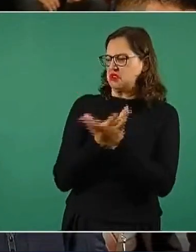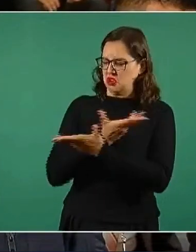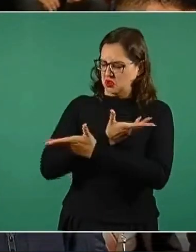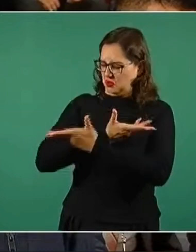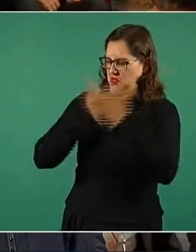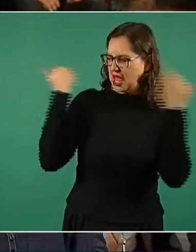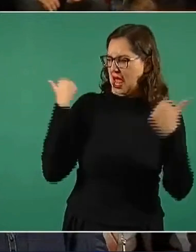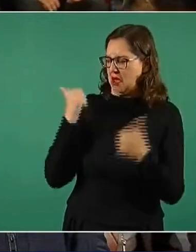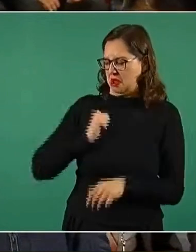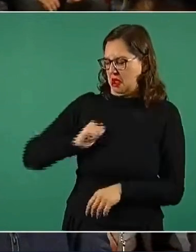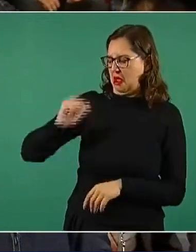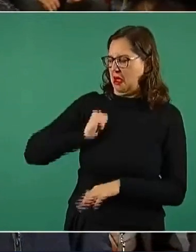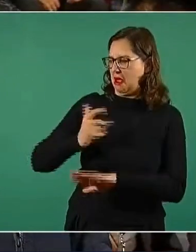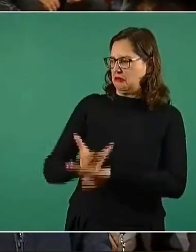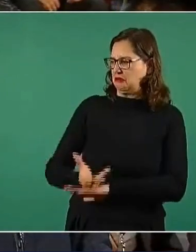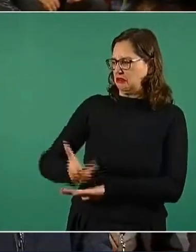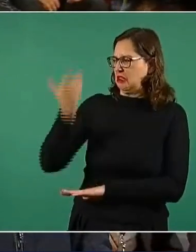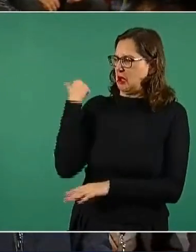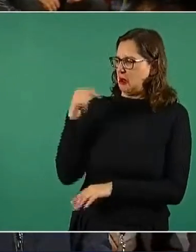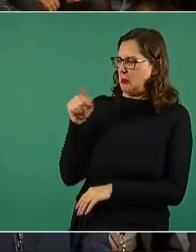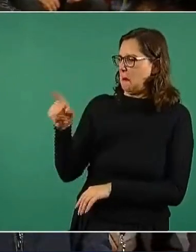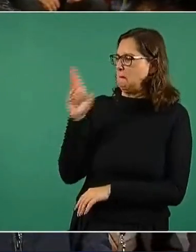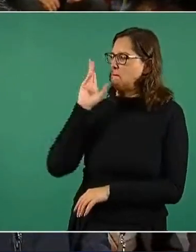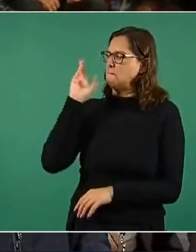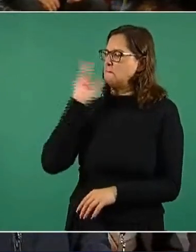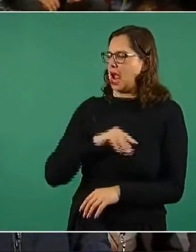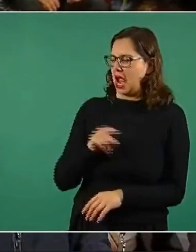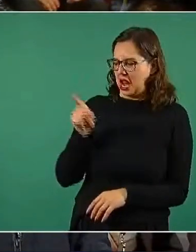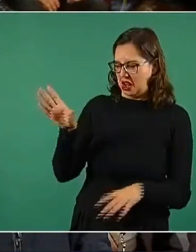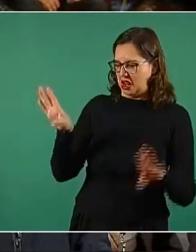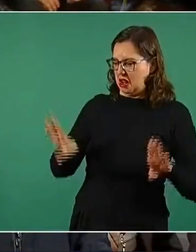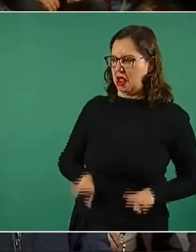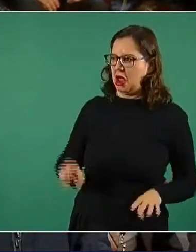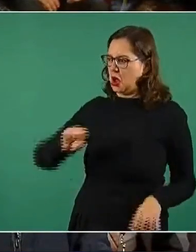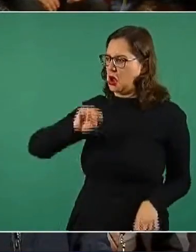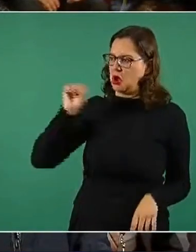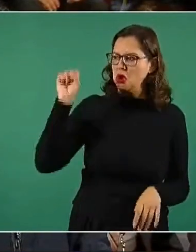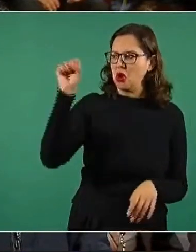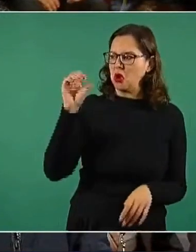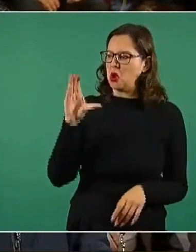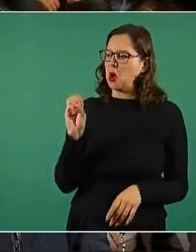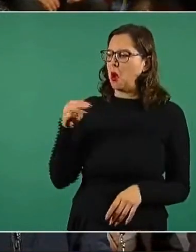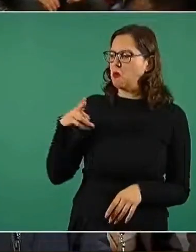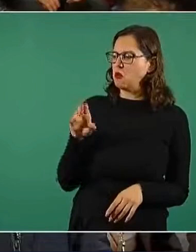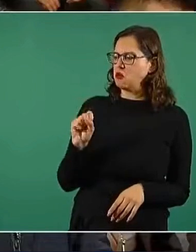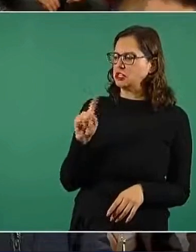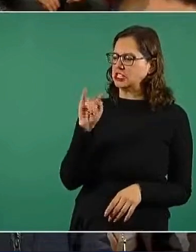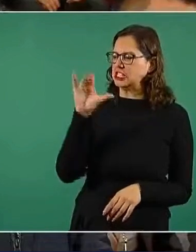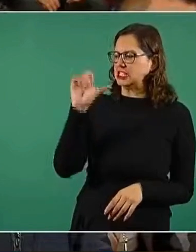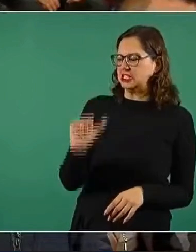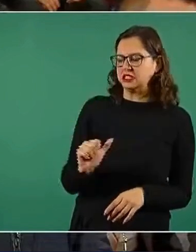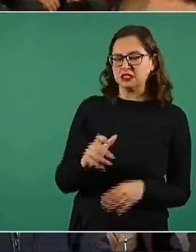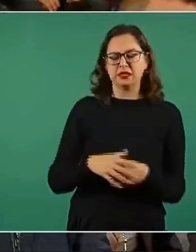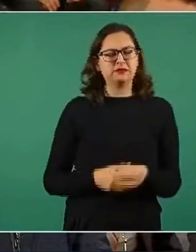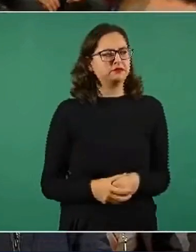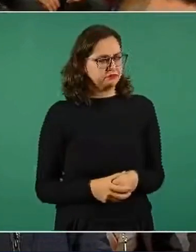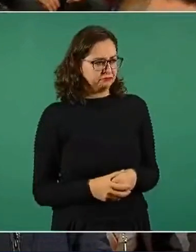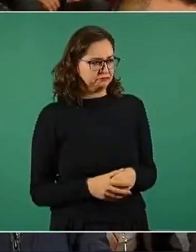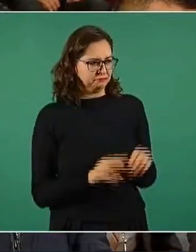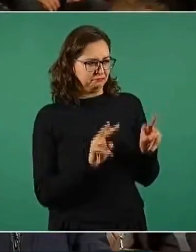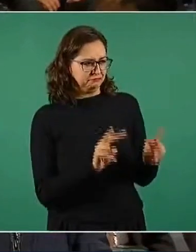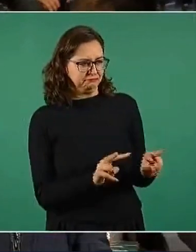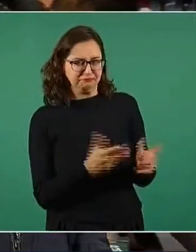que quería estatizar todo y que usted era un comunista. La pregunta es, ¿se podrá exportar este modelo